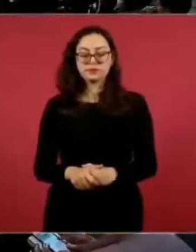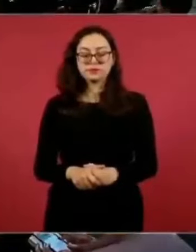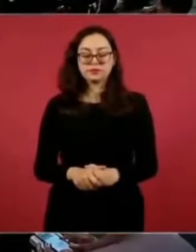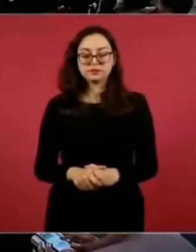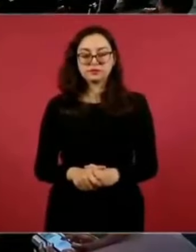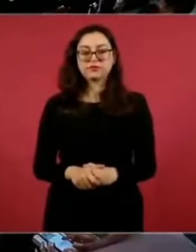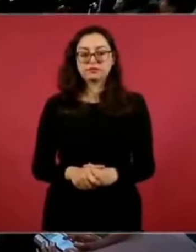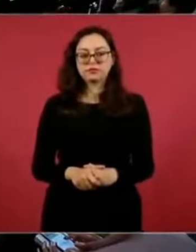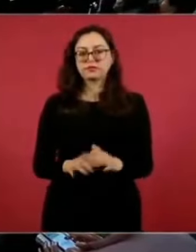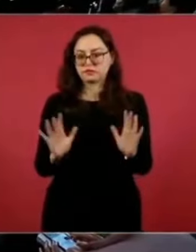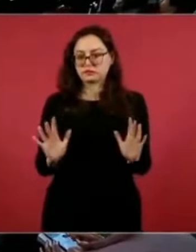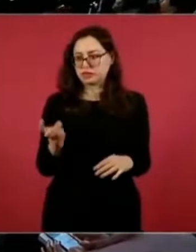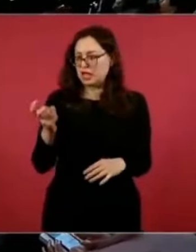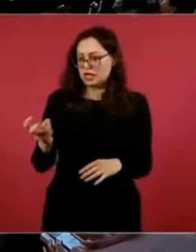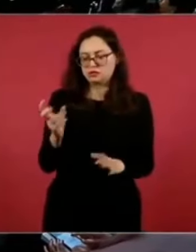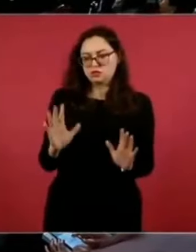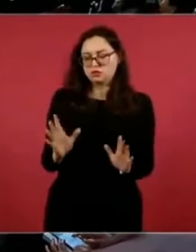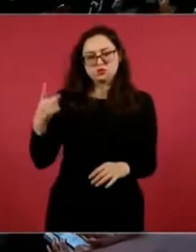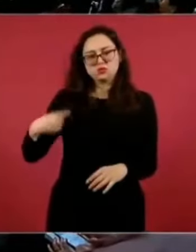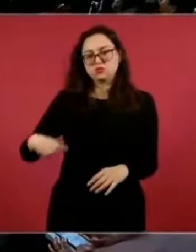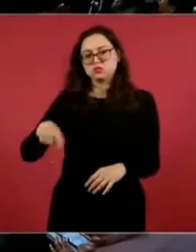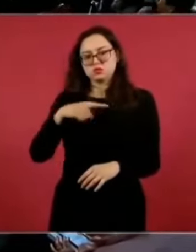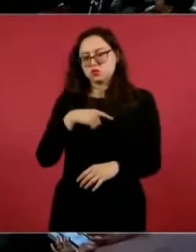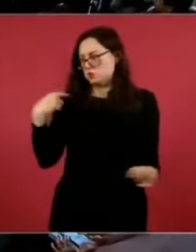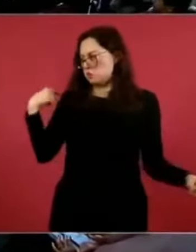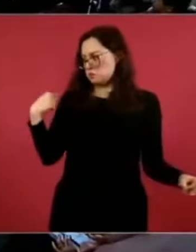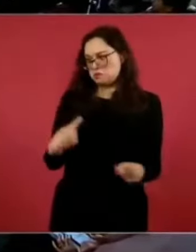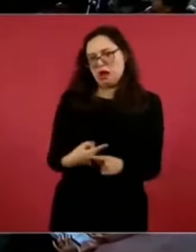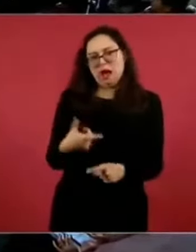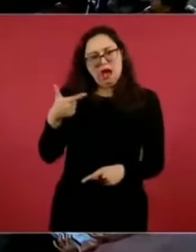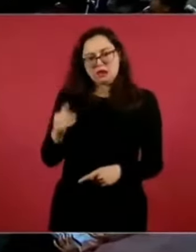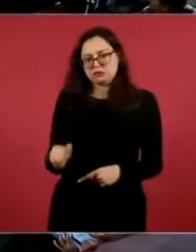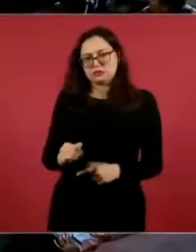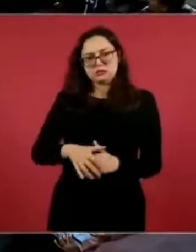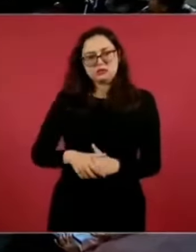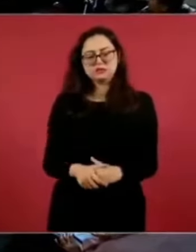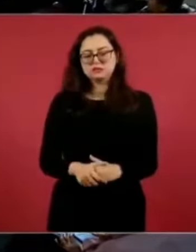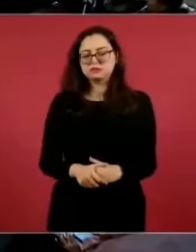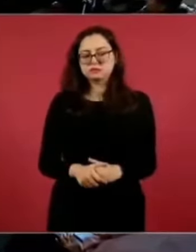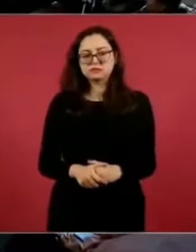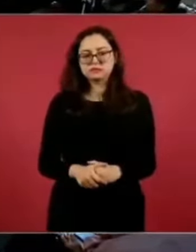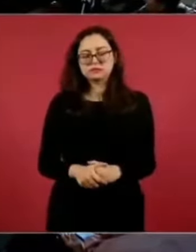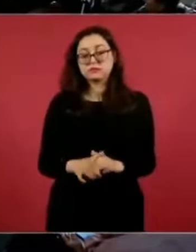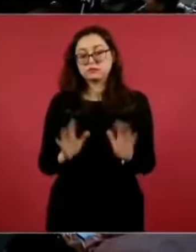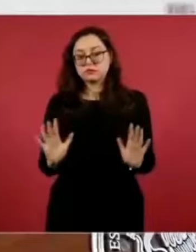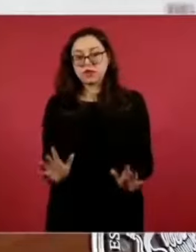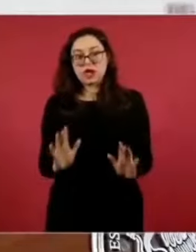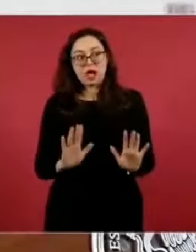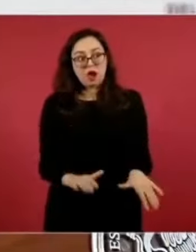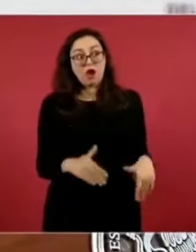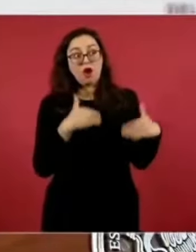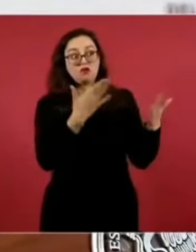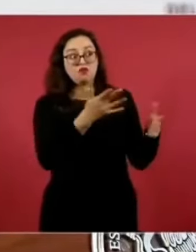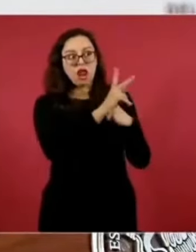Esa es nuestra postura y que no haya tanto injerencismo,